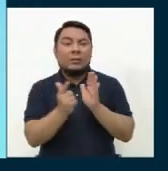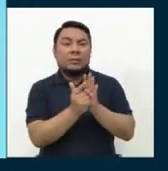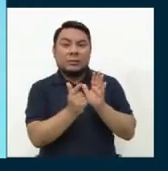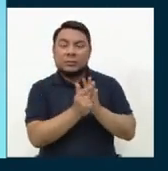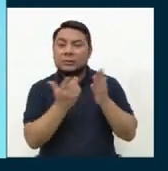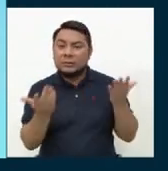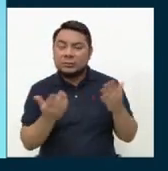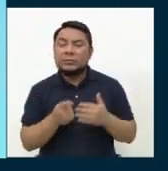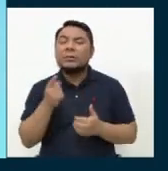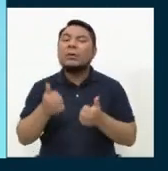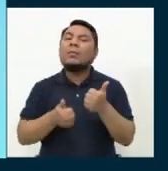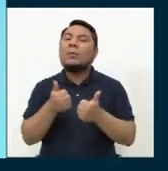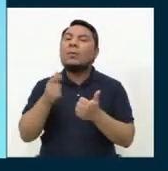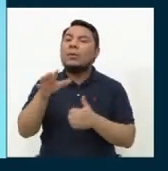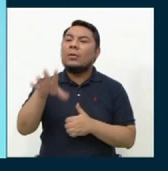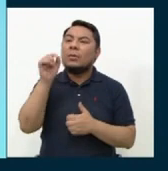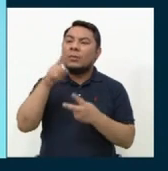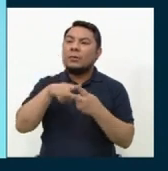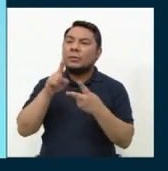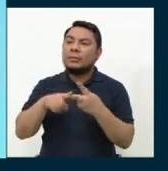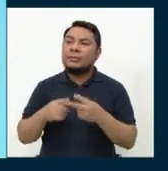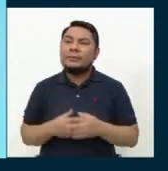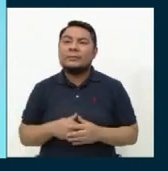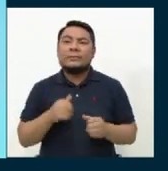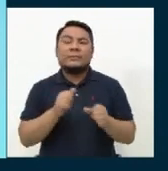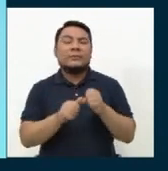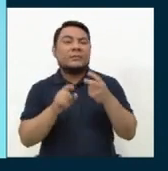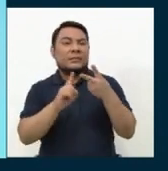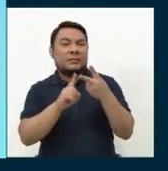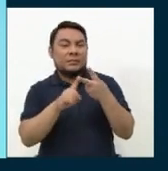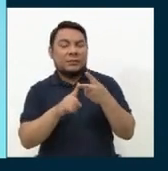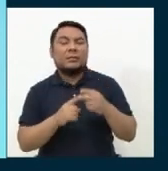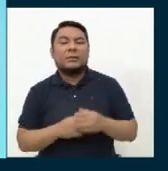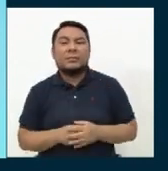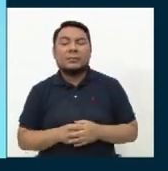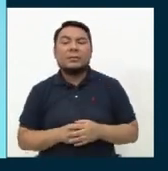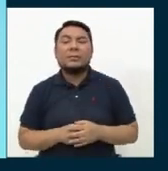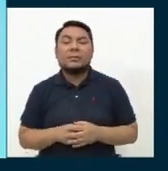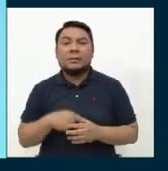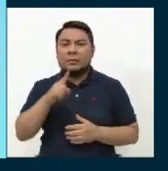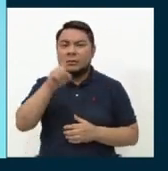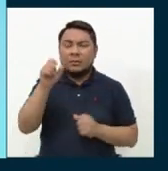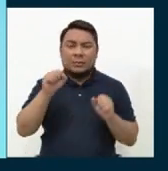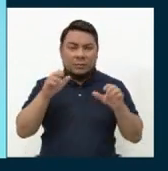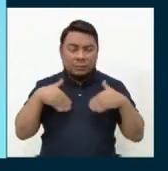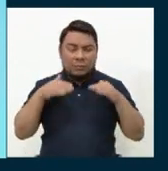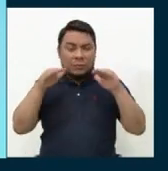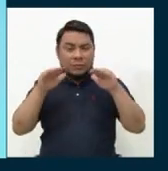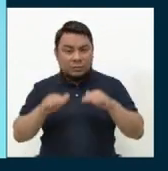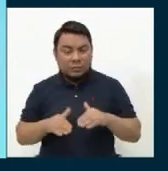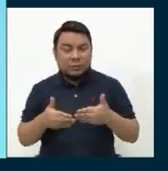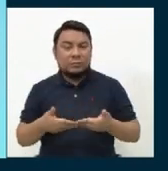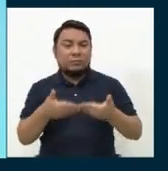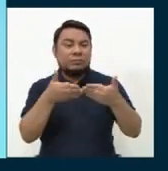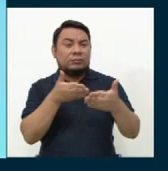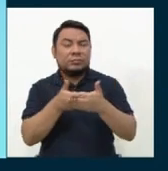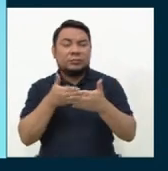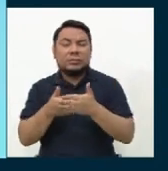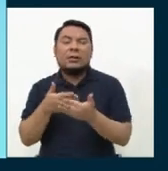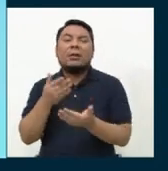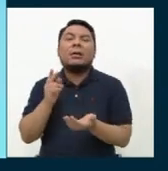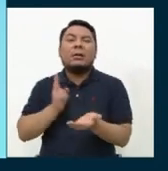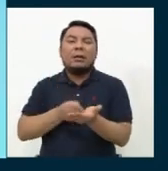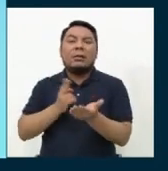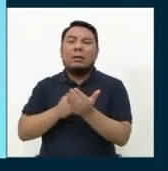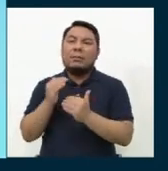¿Cuál elige, candidato Vázquez Coronado? La número dos. La número dos. ¿Es posible reducir las barreras burocráticas desde